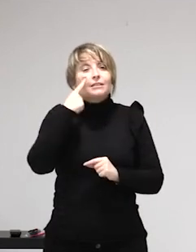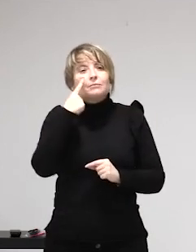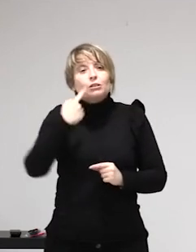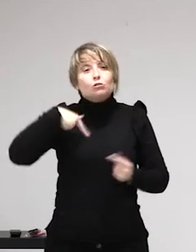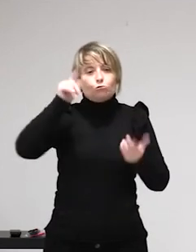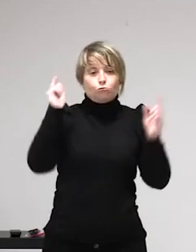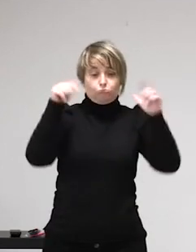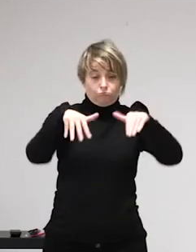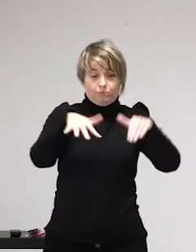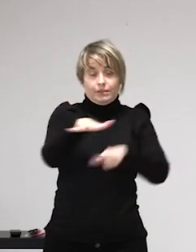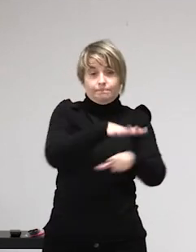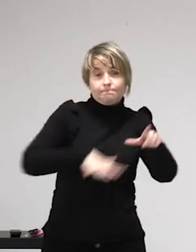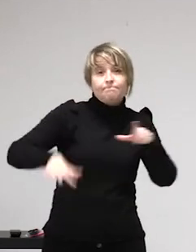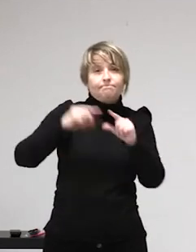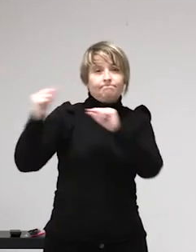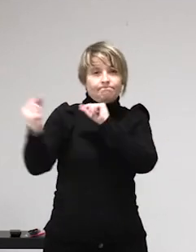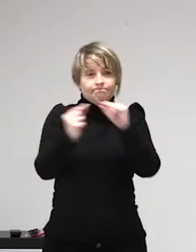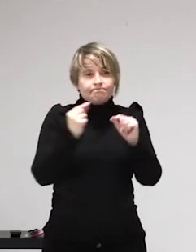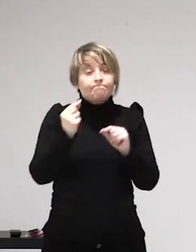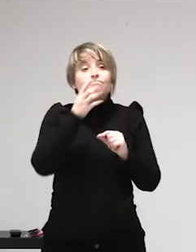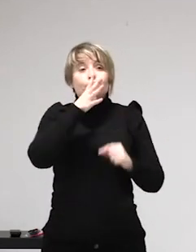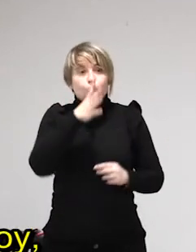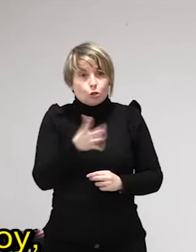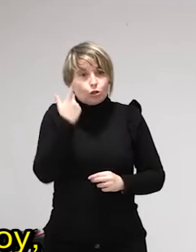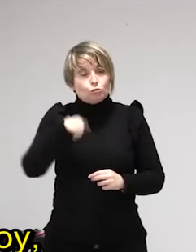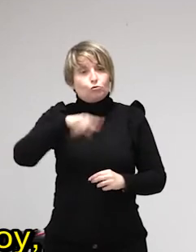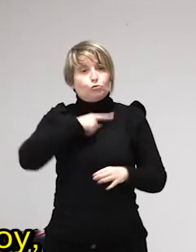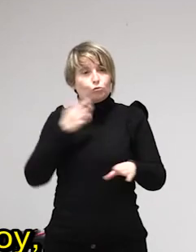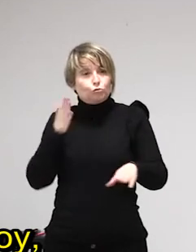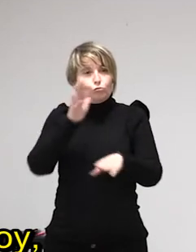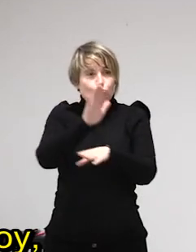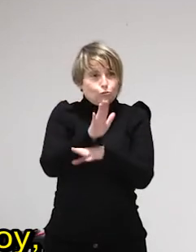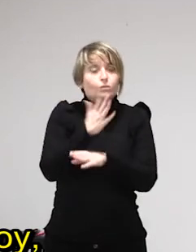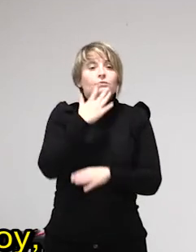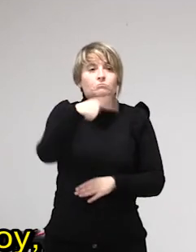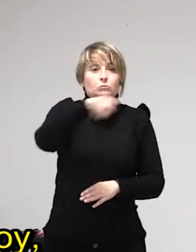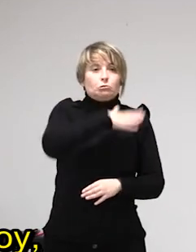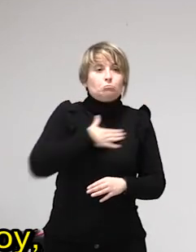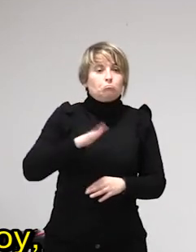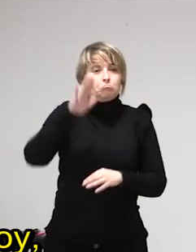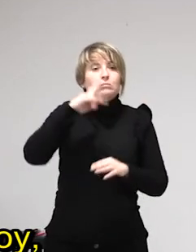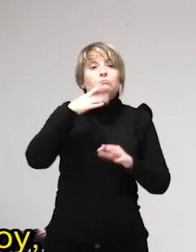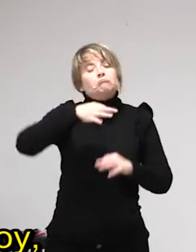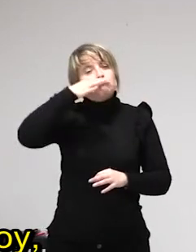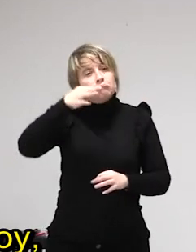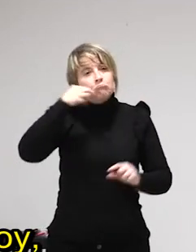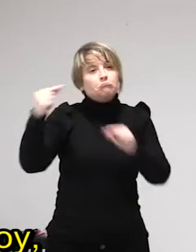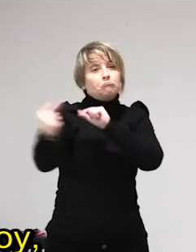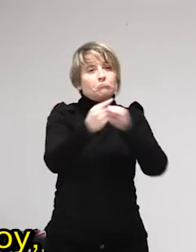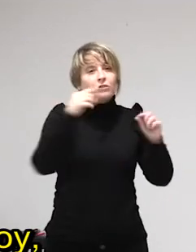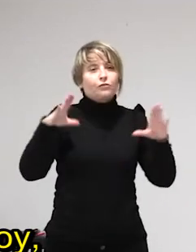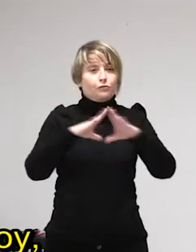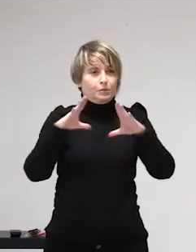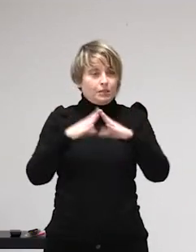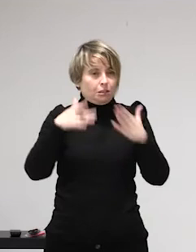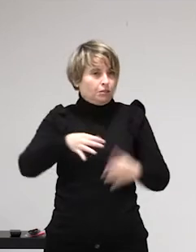eso queremos debatir. Y por eso además la Casa de las Mujeres, emacumenechea, además del espacio que nos